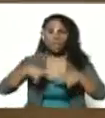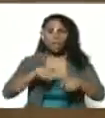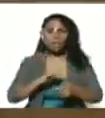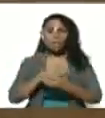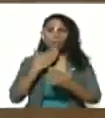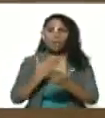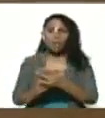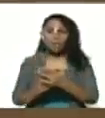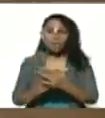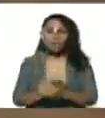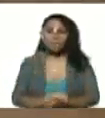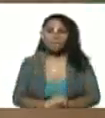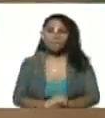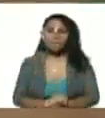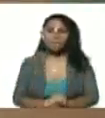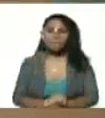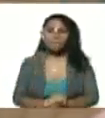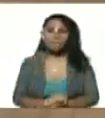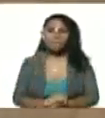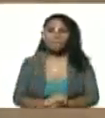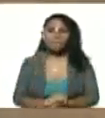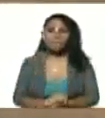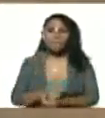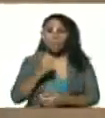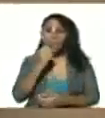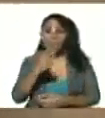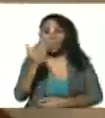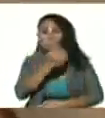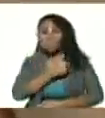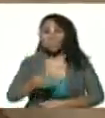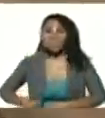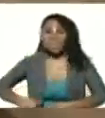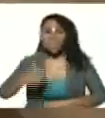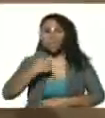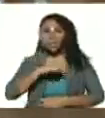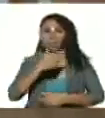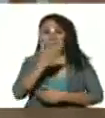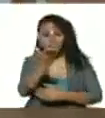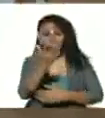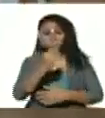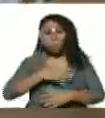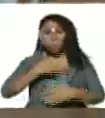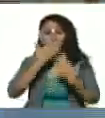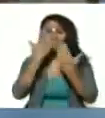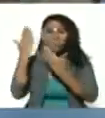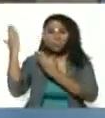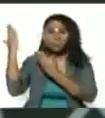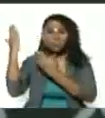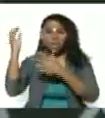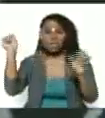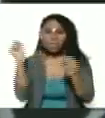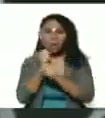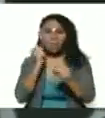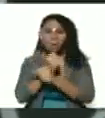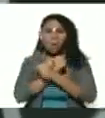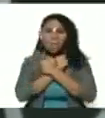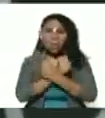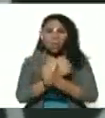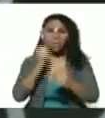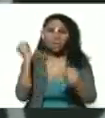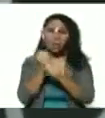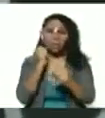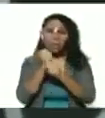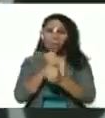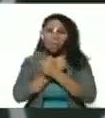gracias bueno presidente aquí puede ver obras obras son amores obras son